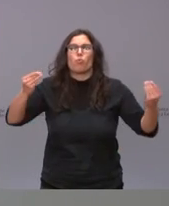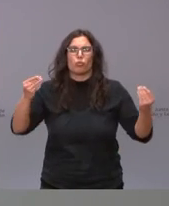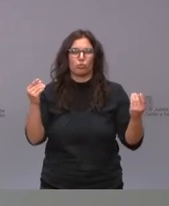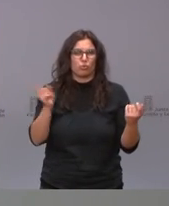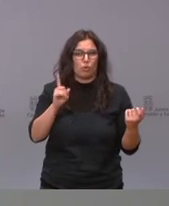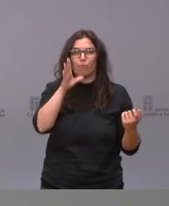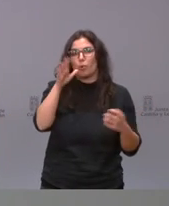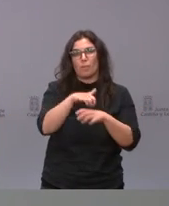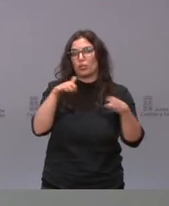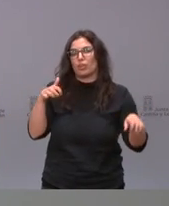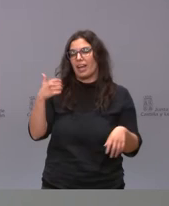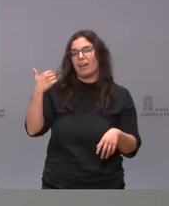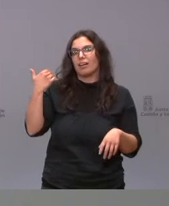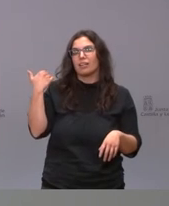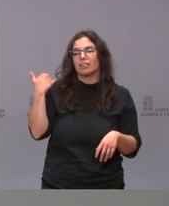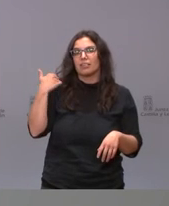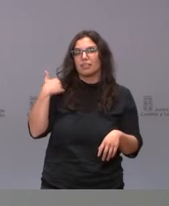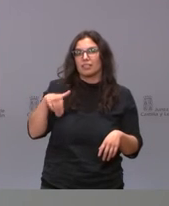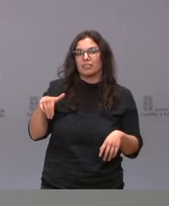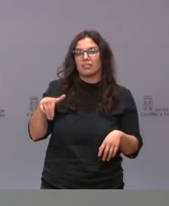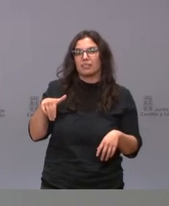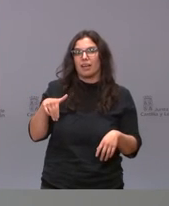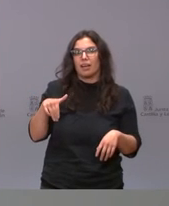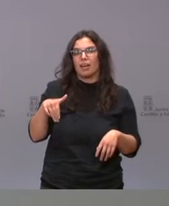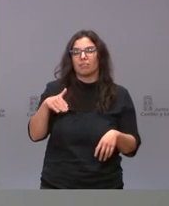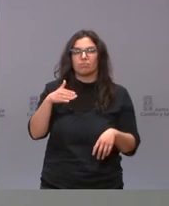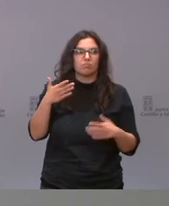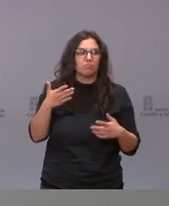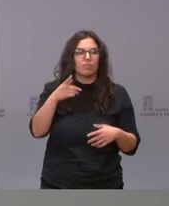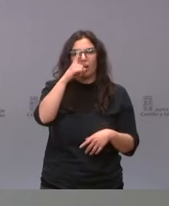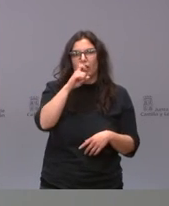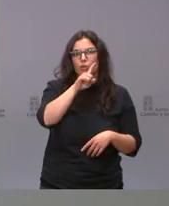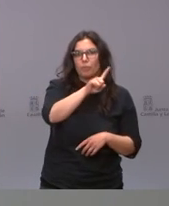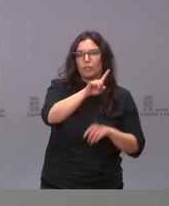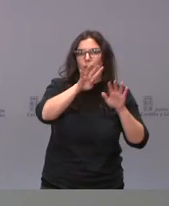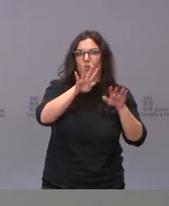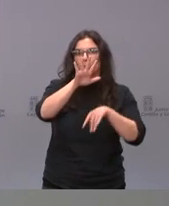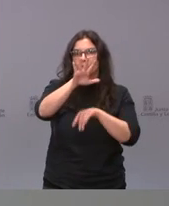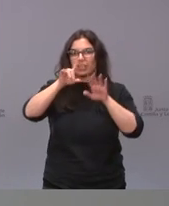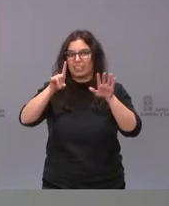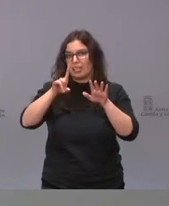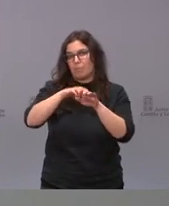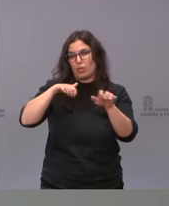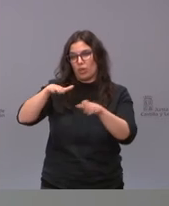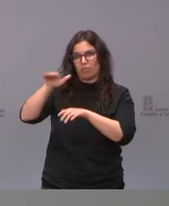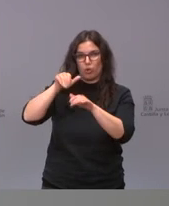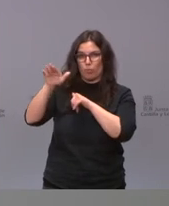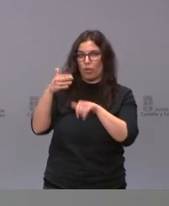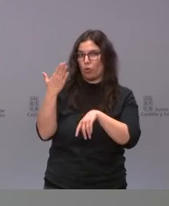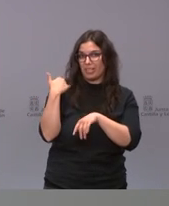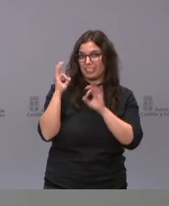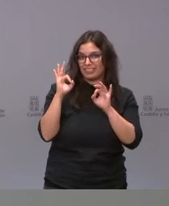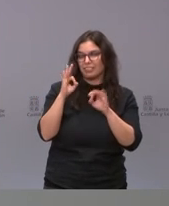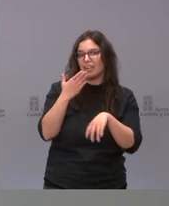la mayor parte de las personas eran de 1956 es decir que podían ser personas de 65 años